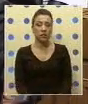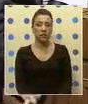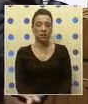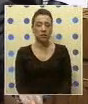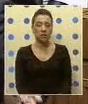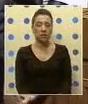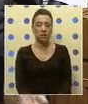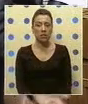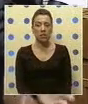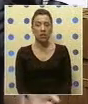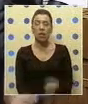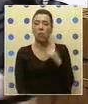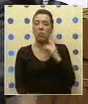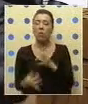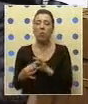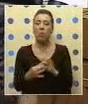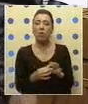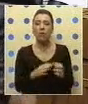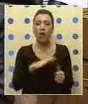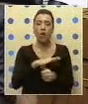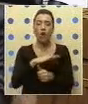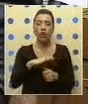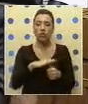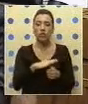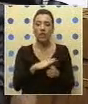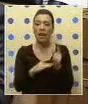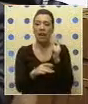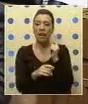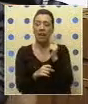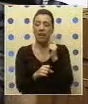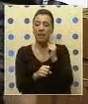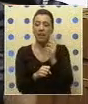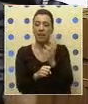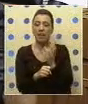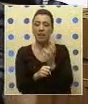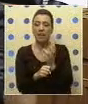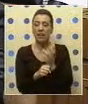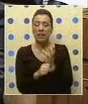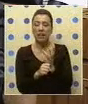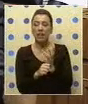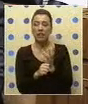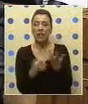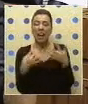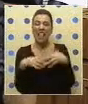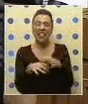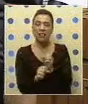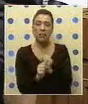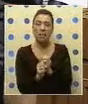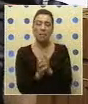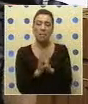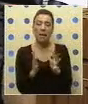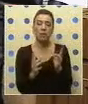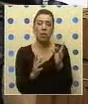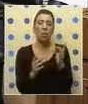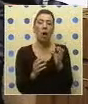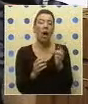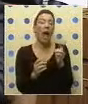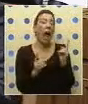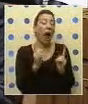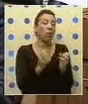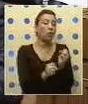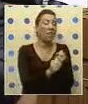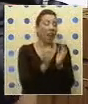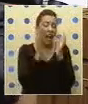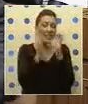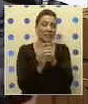¿Y por qué razón a los concejales? Para los cuales cada vez tienen una integración laboral más nítida. Muchos de ellos se dedican casi íntegramente a esta